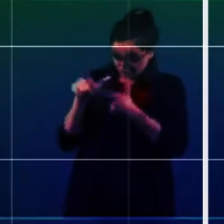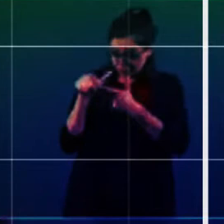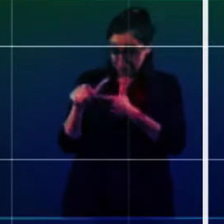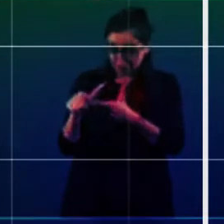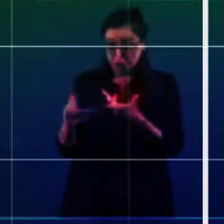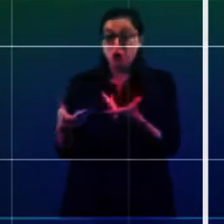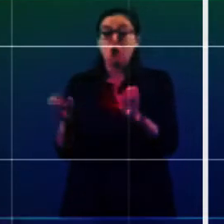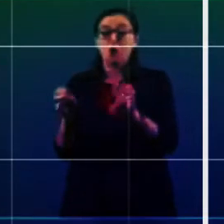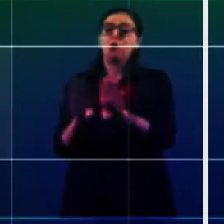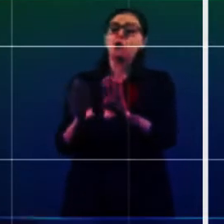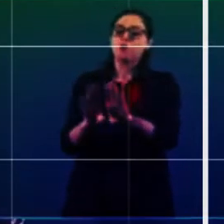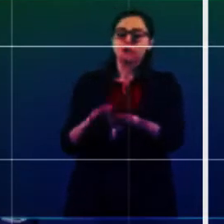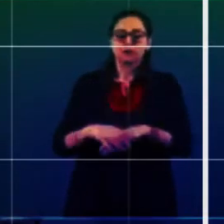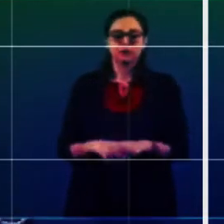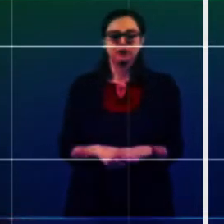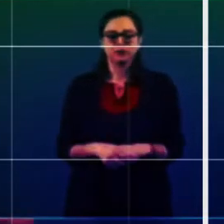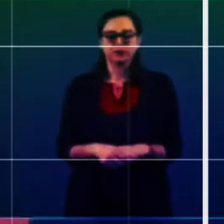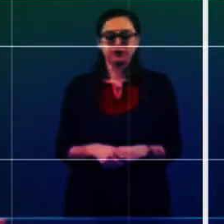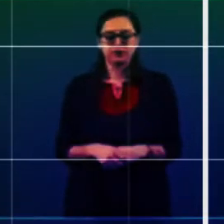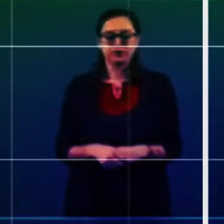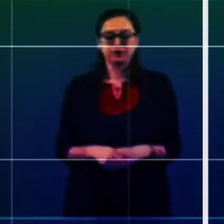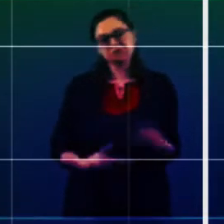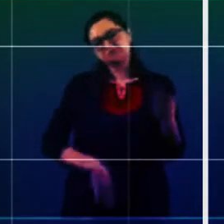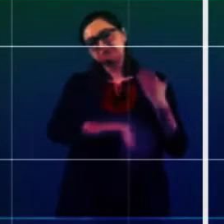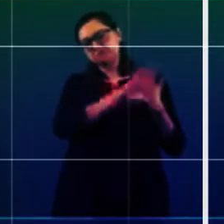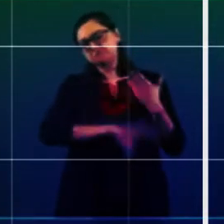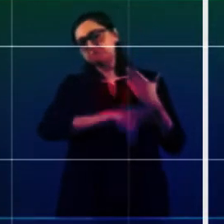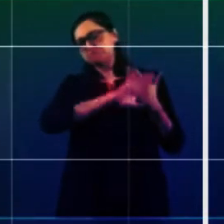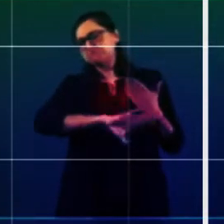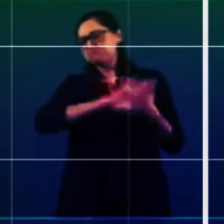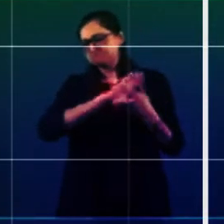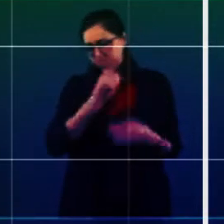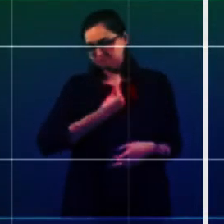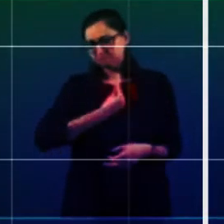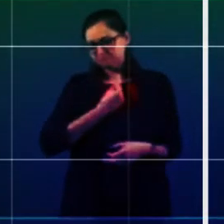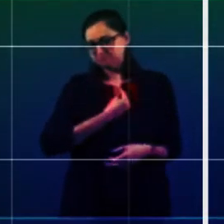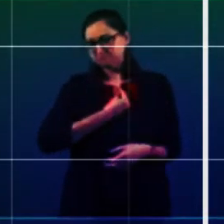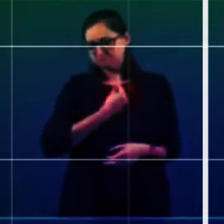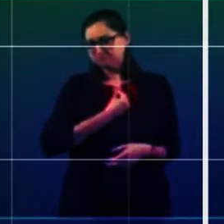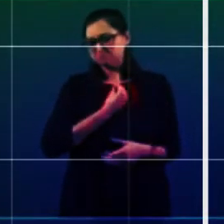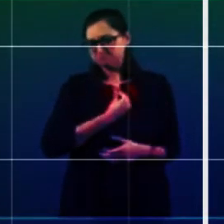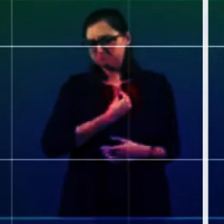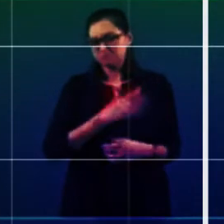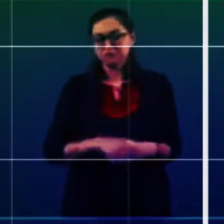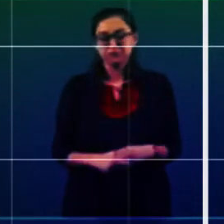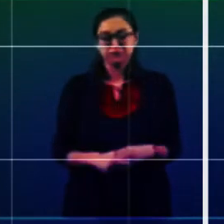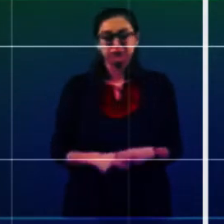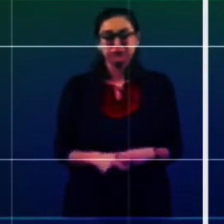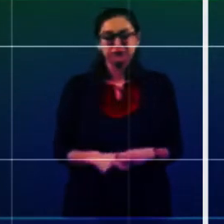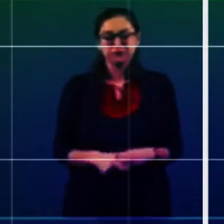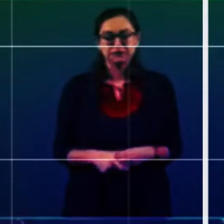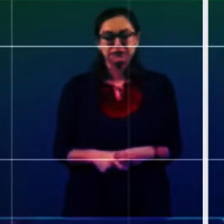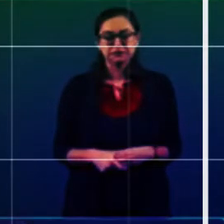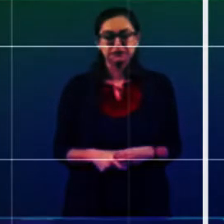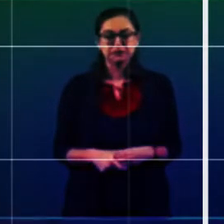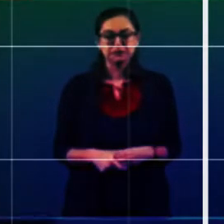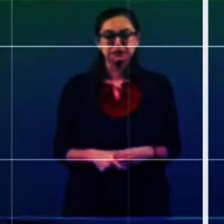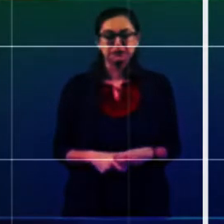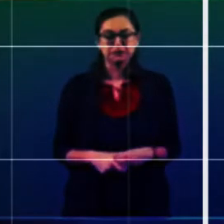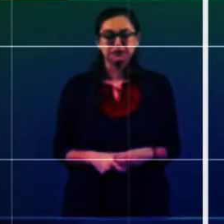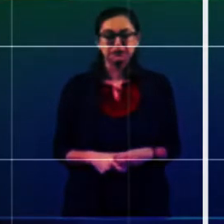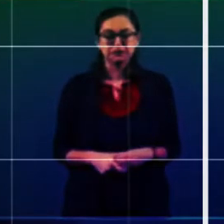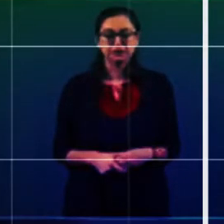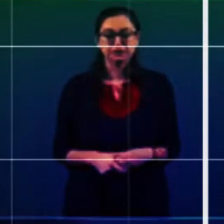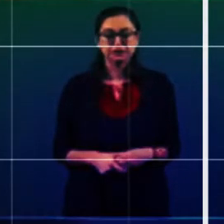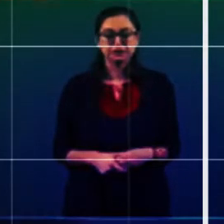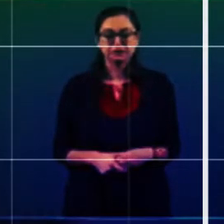Y aguantamos la andanada de